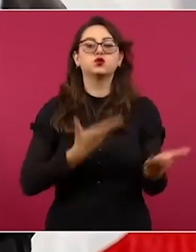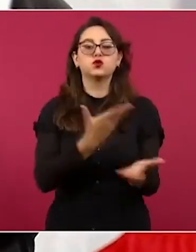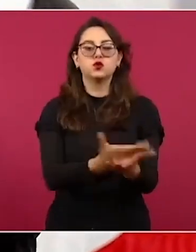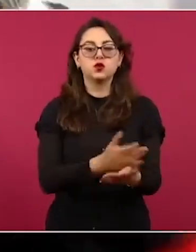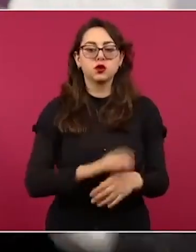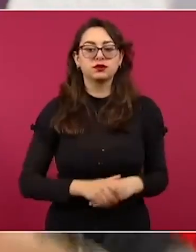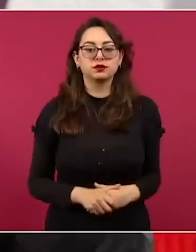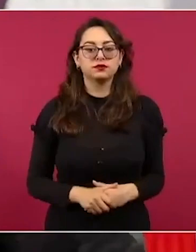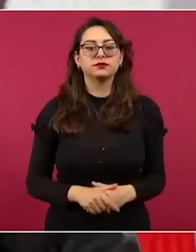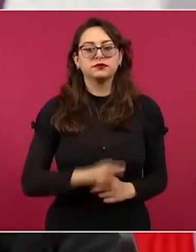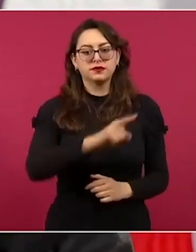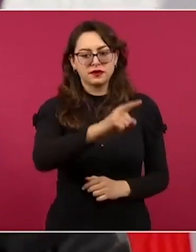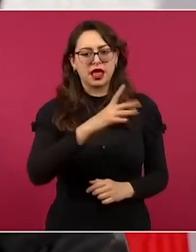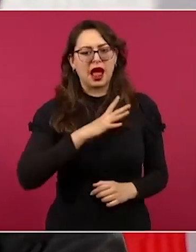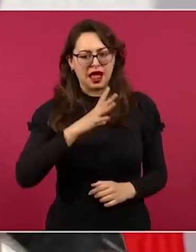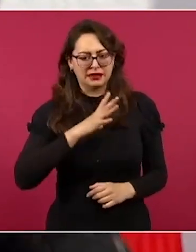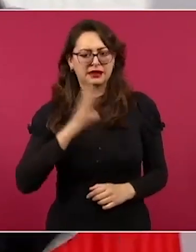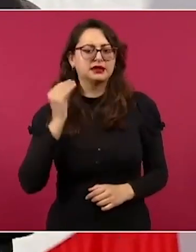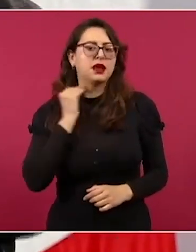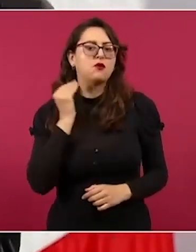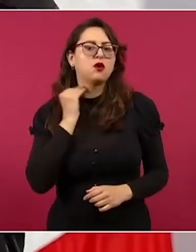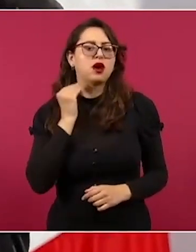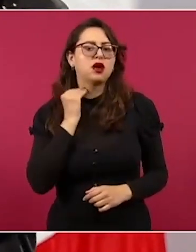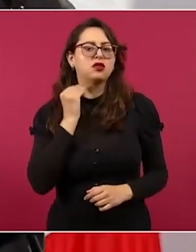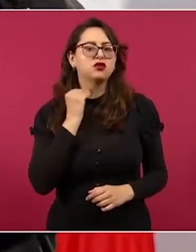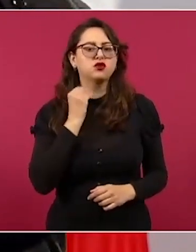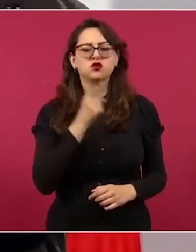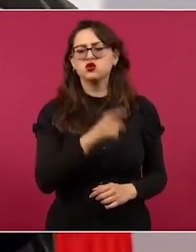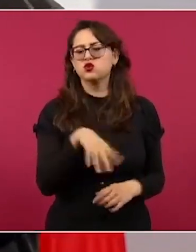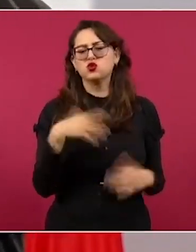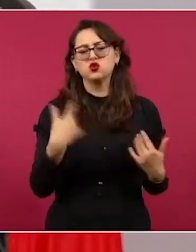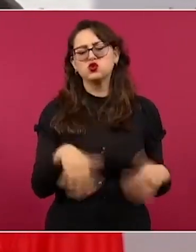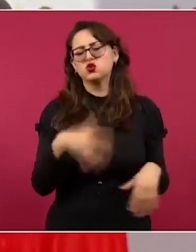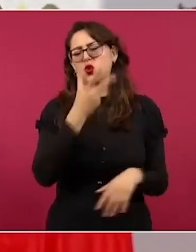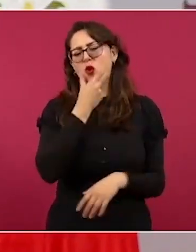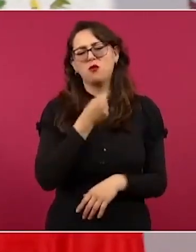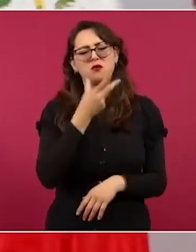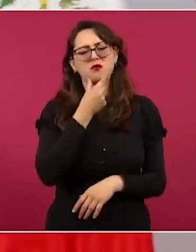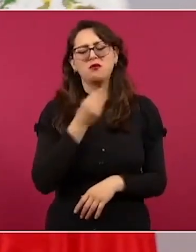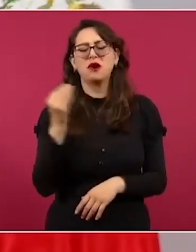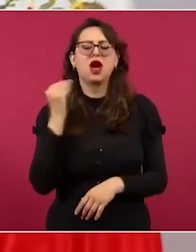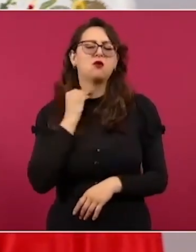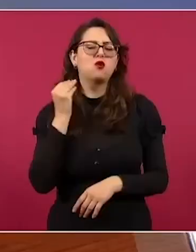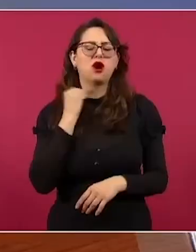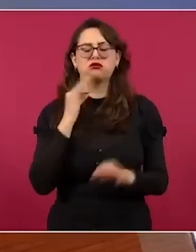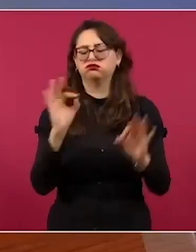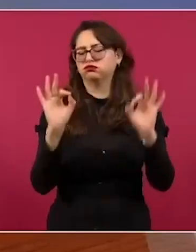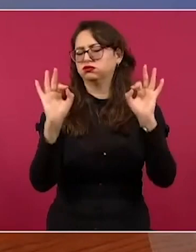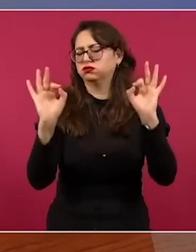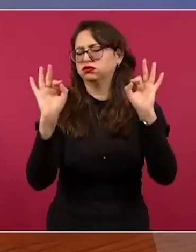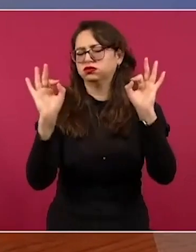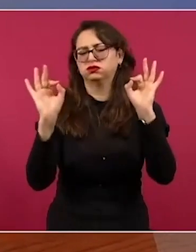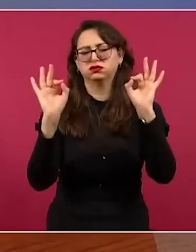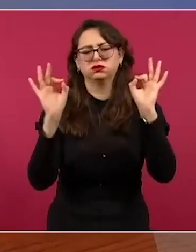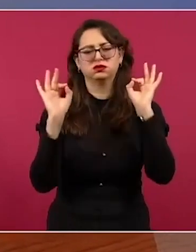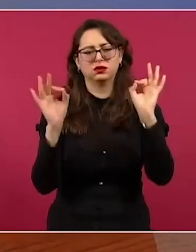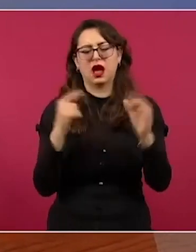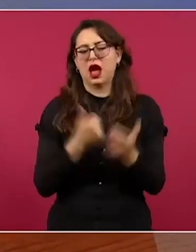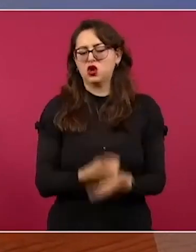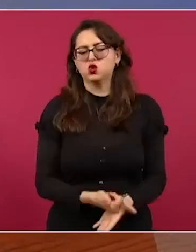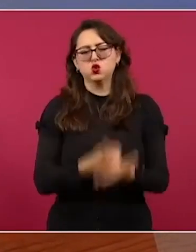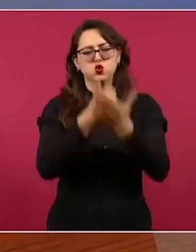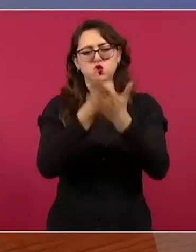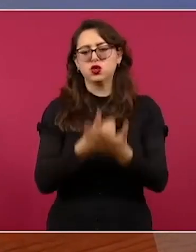un abogado ahí, una finísima persona, que es el que le hace las escrituras,